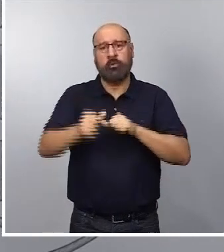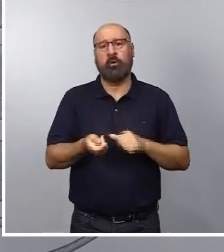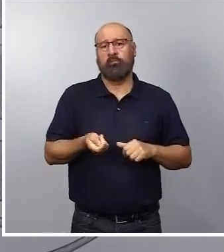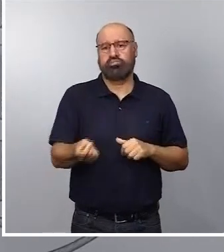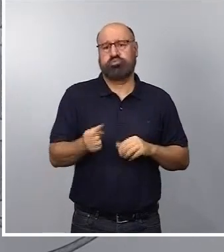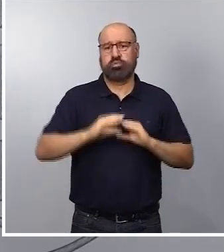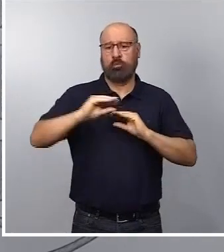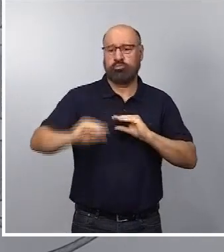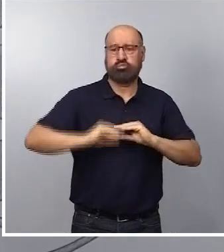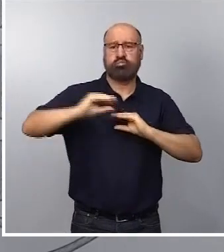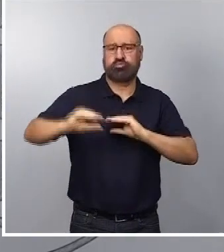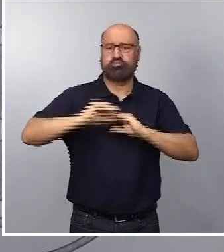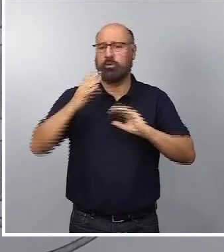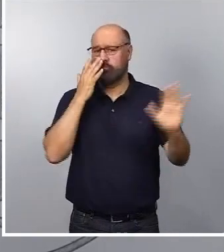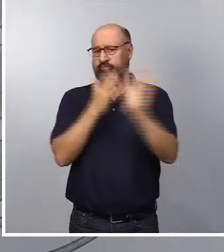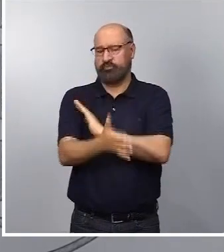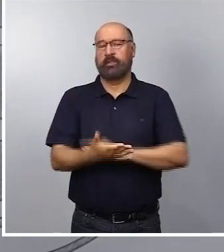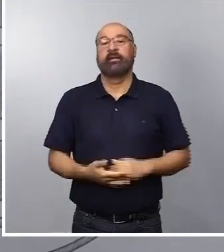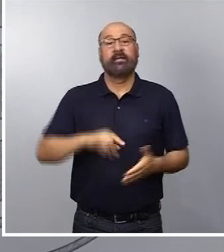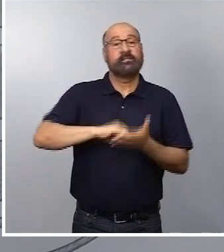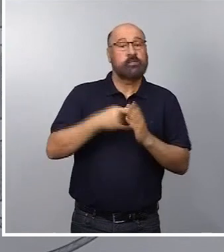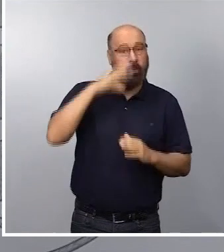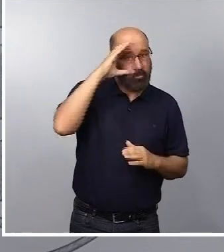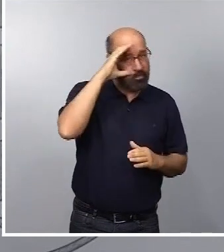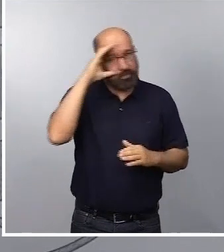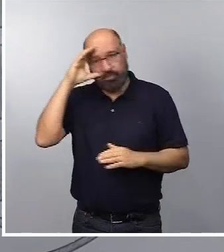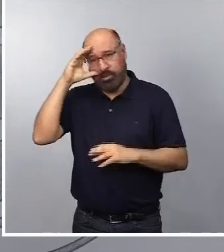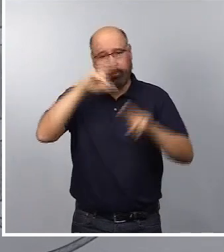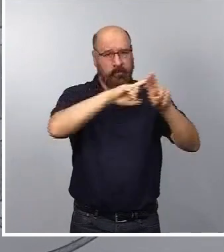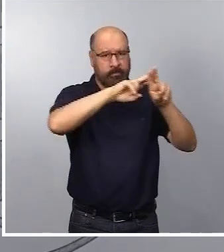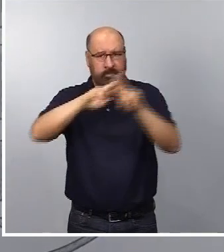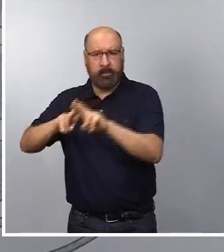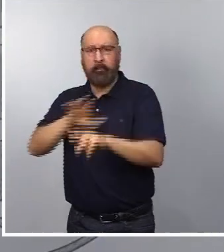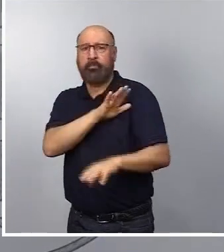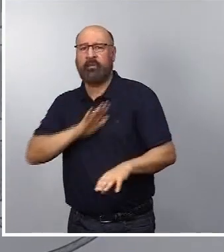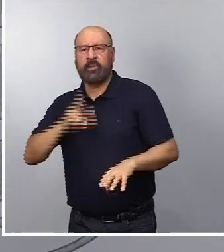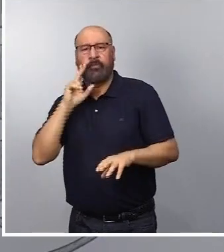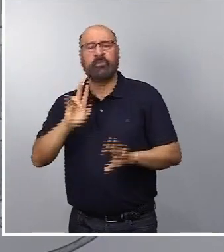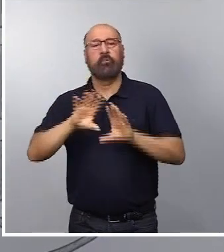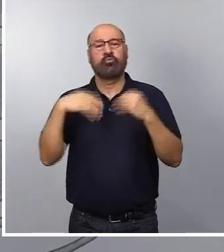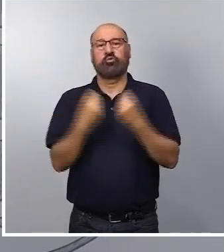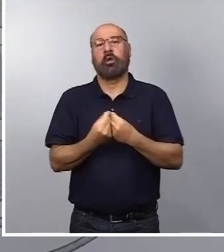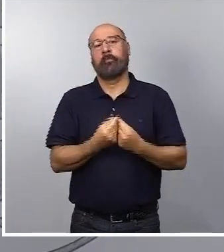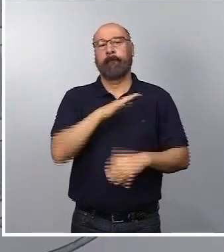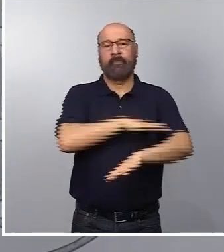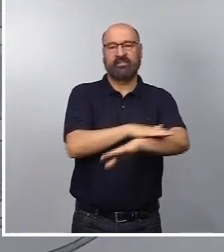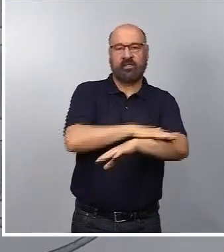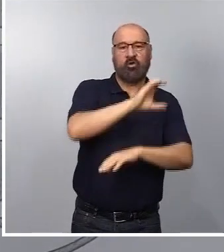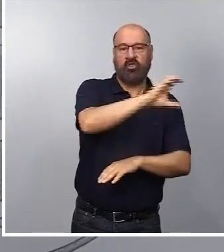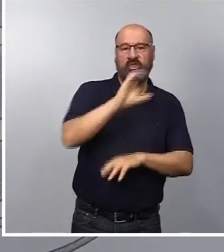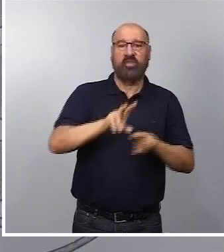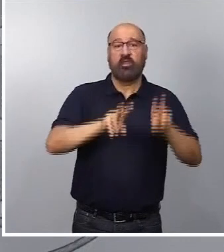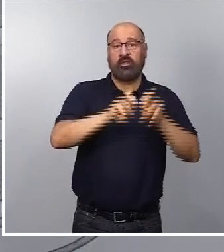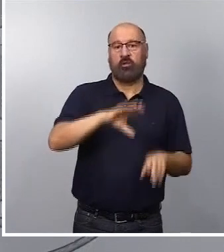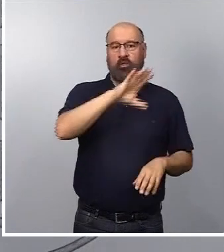Este sistema de observación y predicción costero está cofinanciado al 50% por el Ministerio de Ciencia e Innovación y